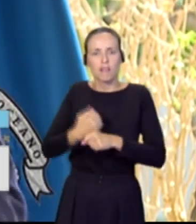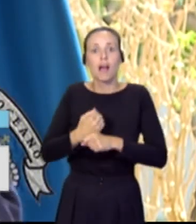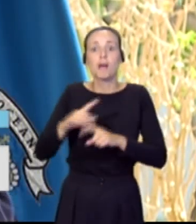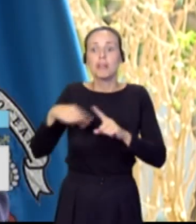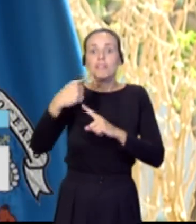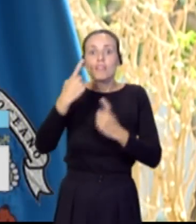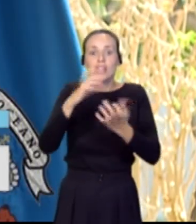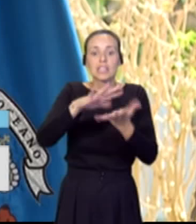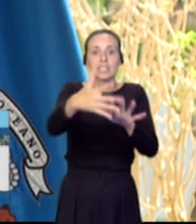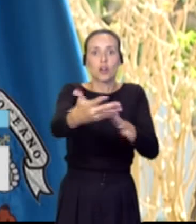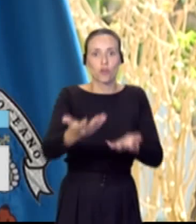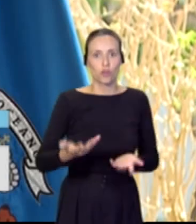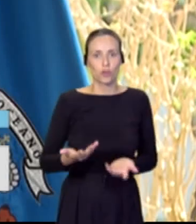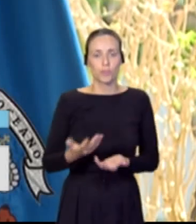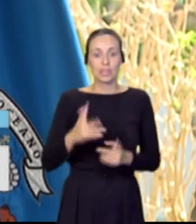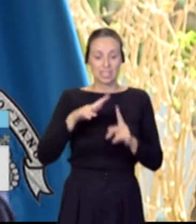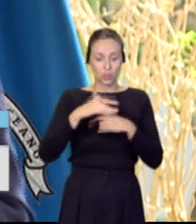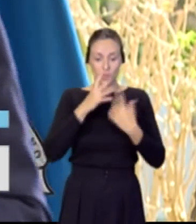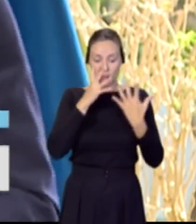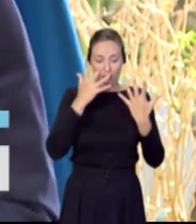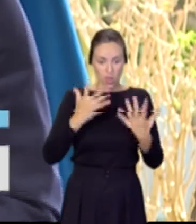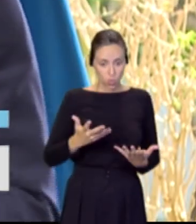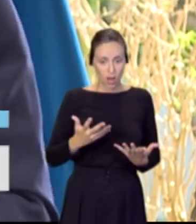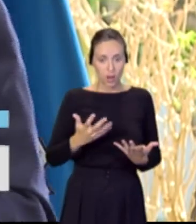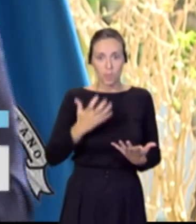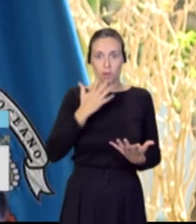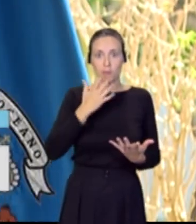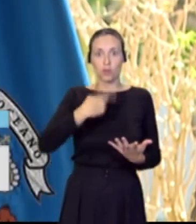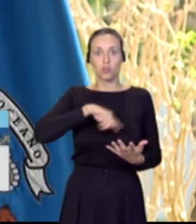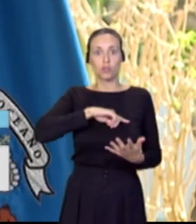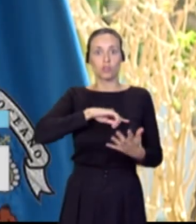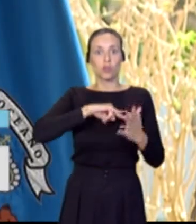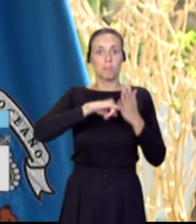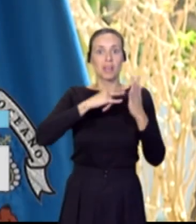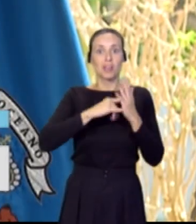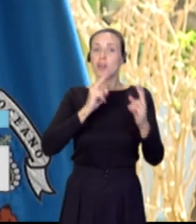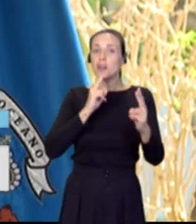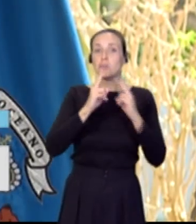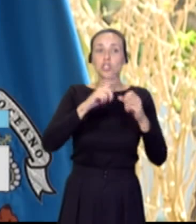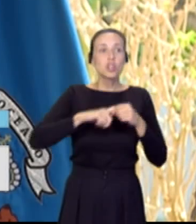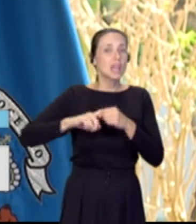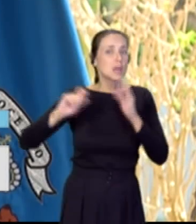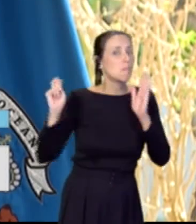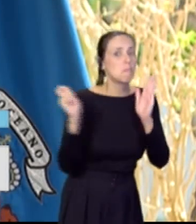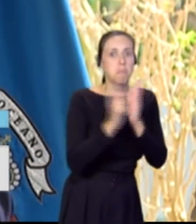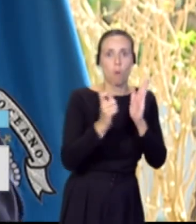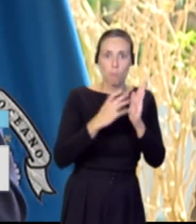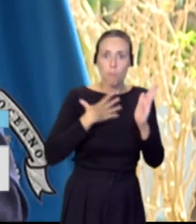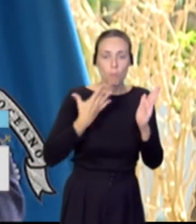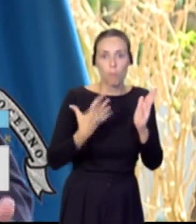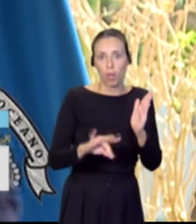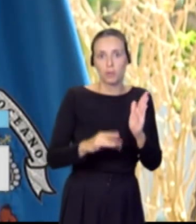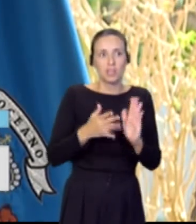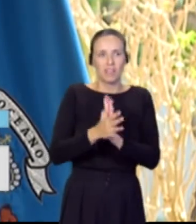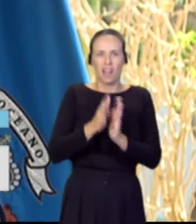situaciones como las que vivimos ahora podamos activar un mecanismo de respuesta solidaria inmediata sin necesidad de